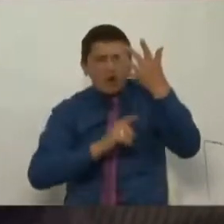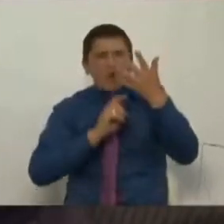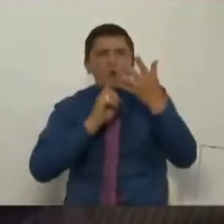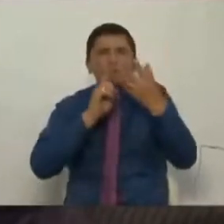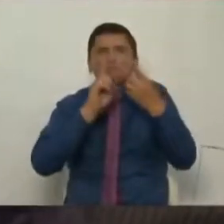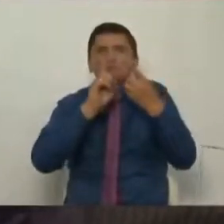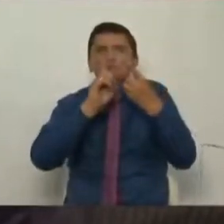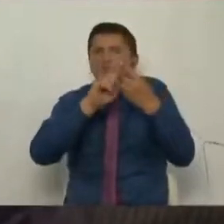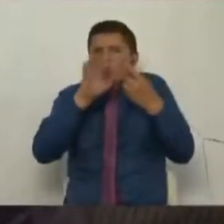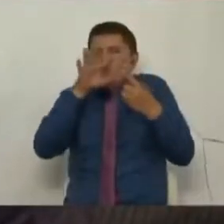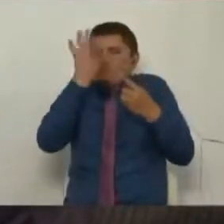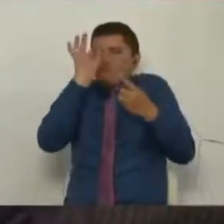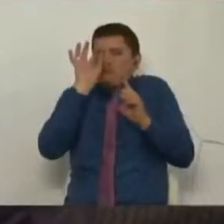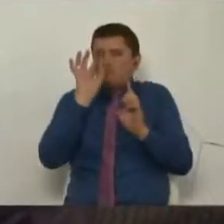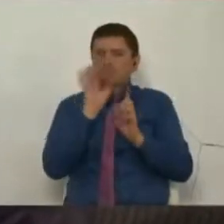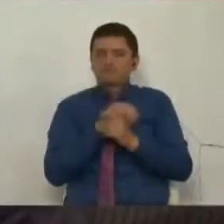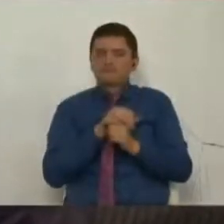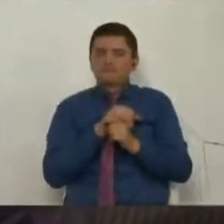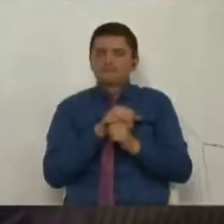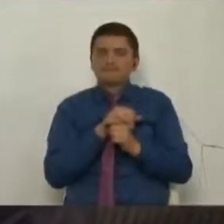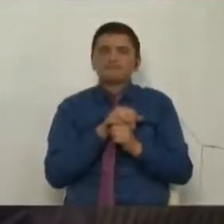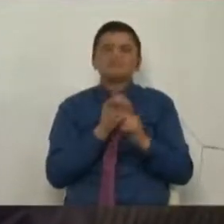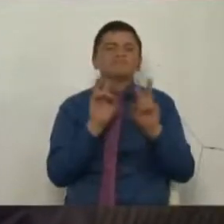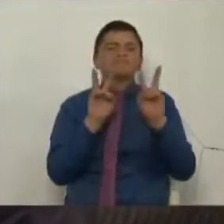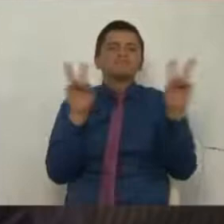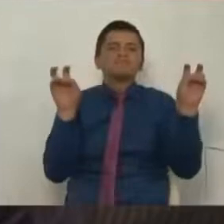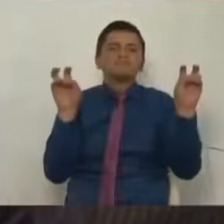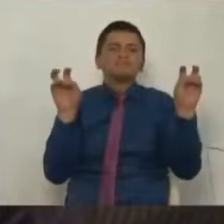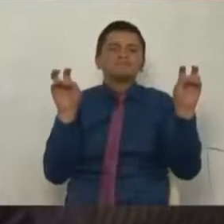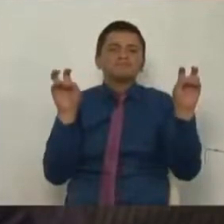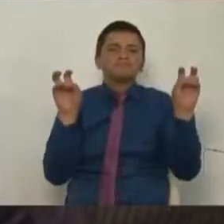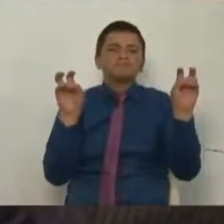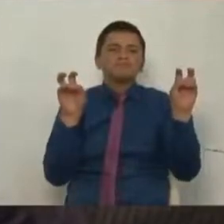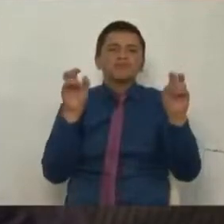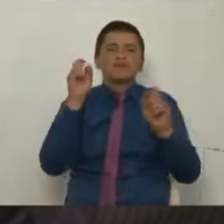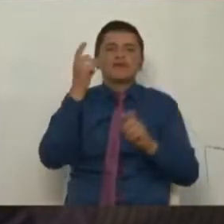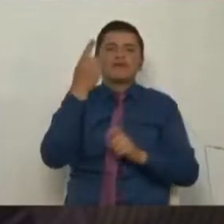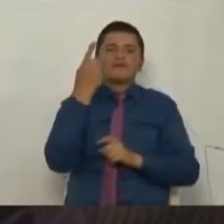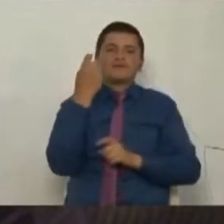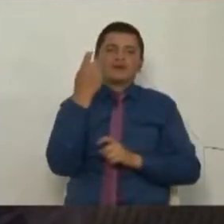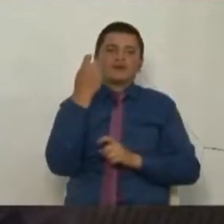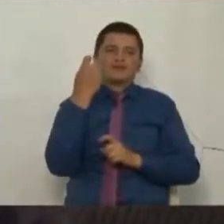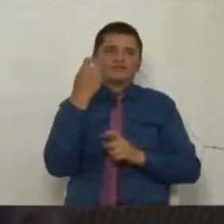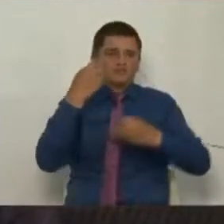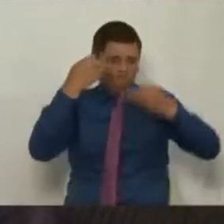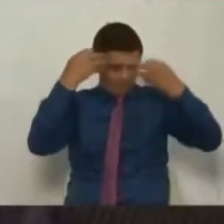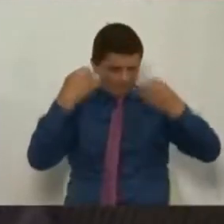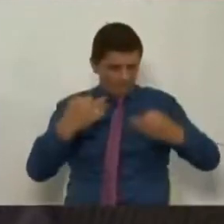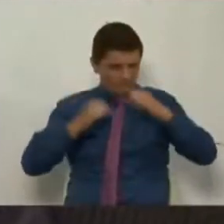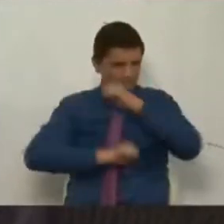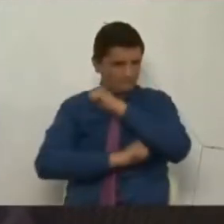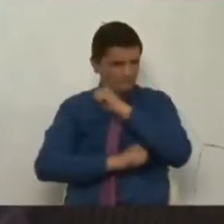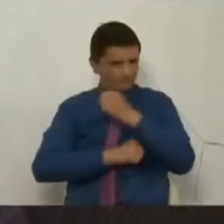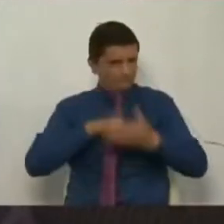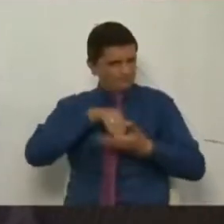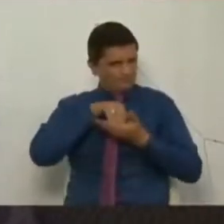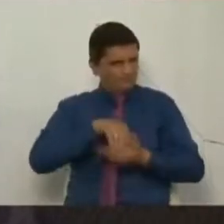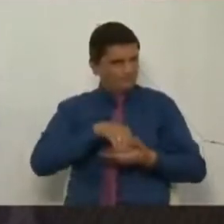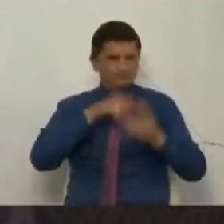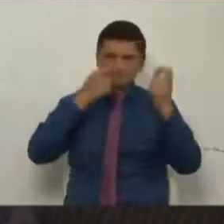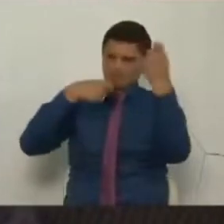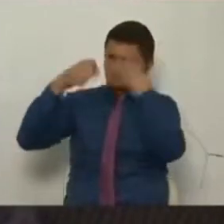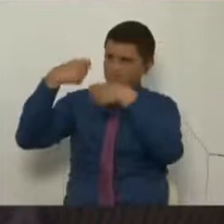parte tiene que ver con la falta de Estado, de mercado, de economía en muchas zonas del país.